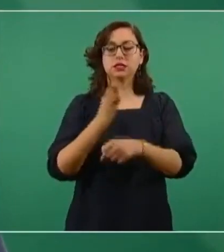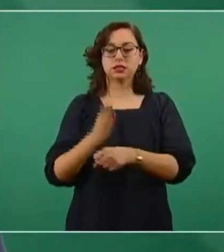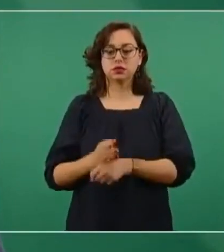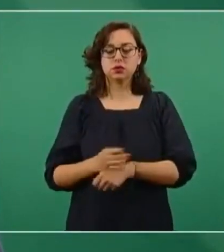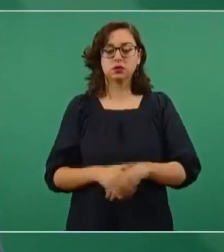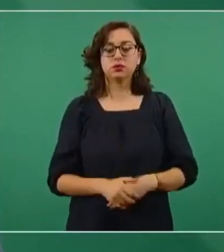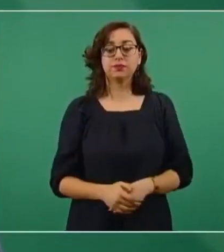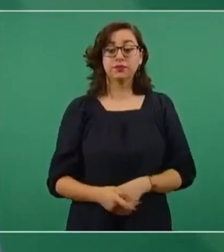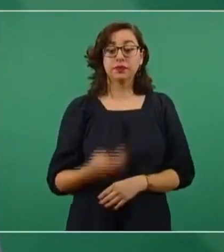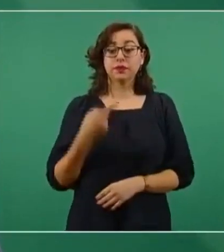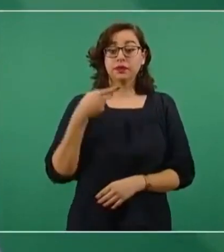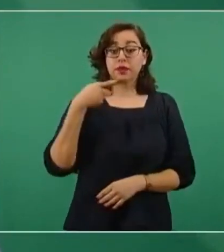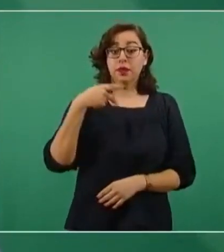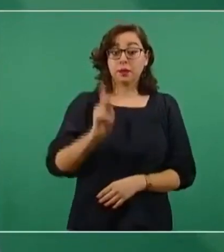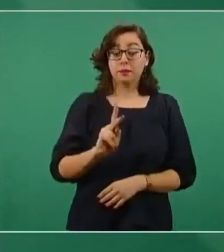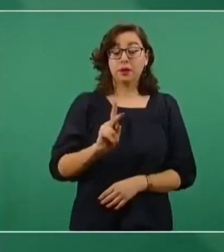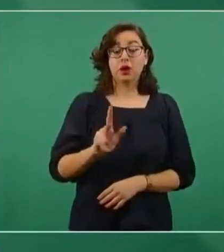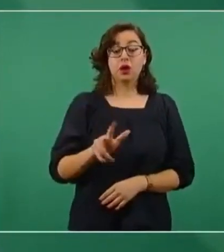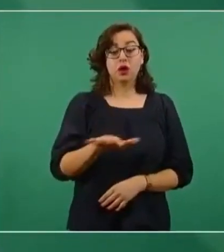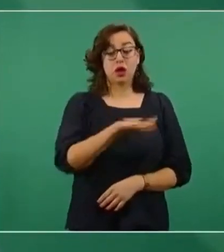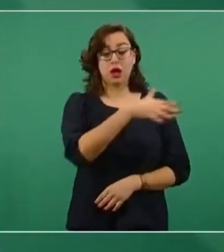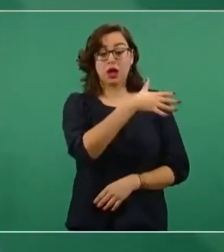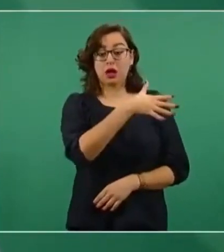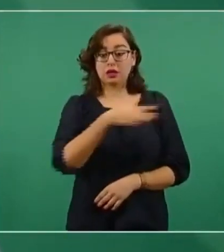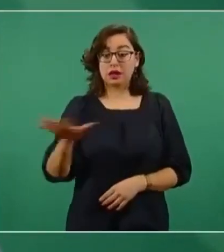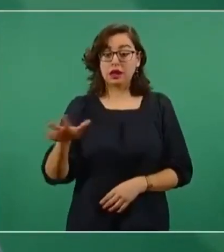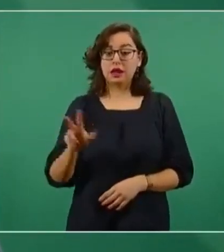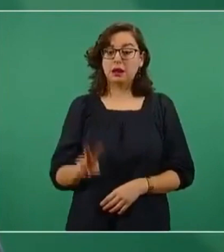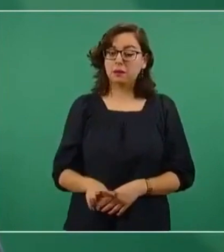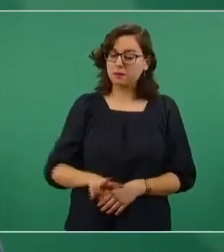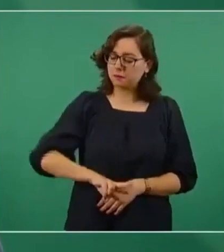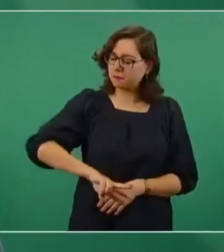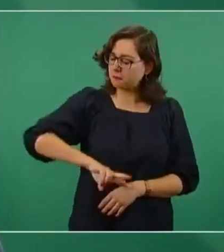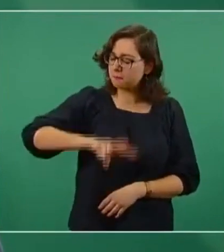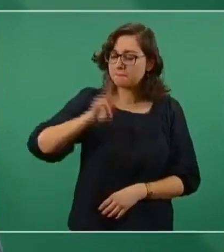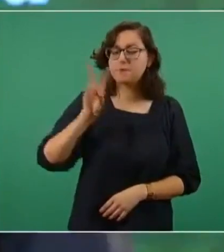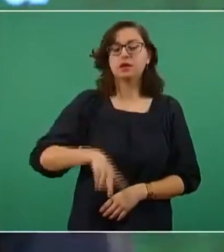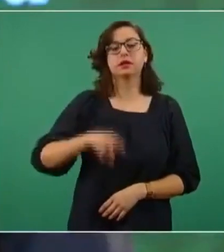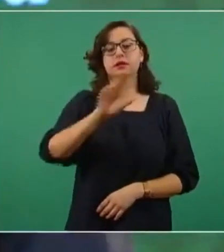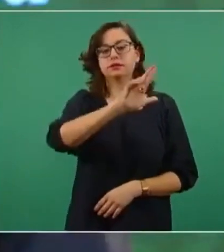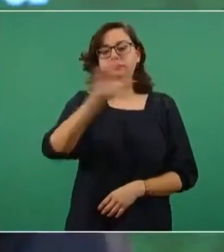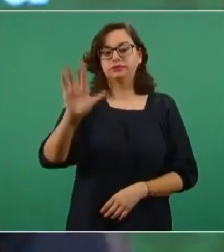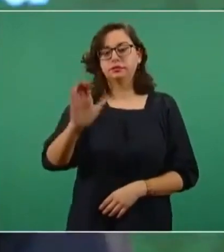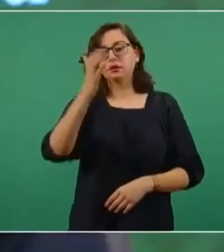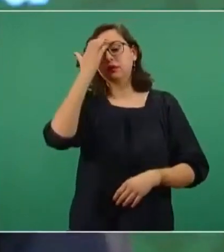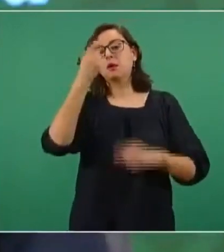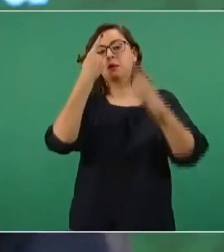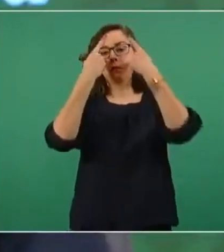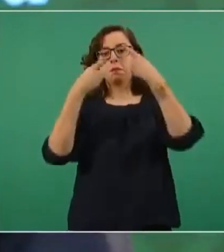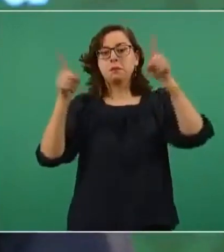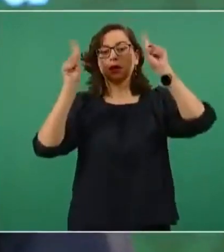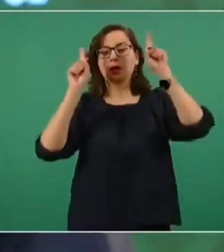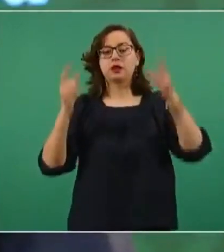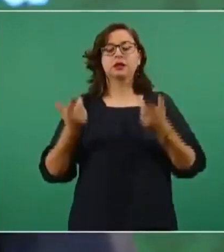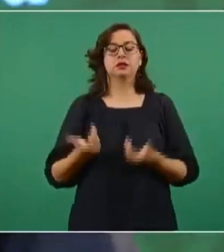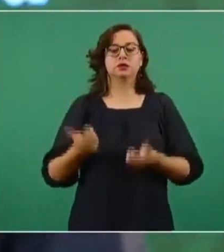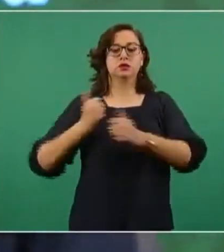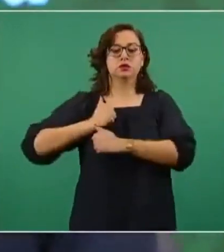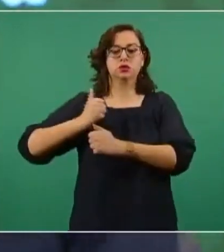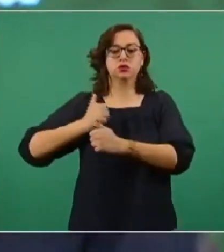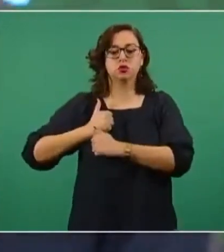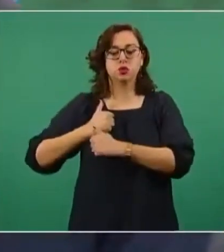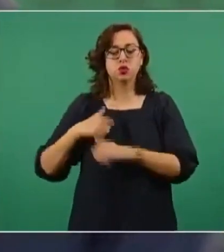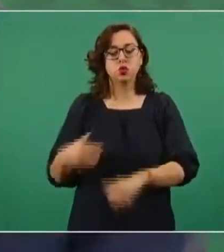y les hago un reconocimiento a los marinos, a los soldados, por